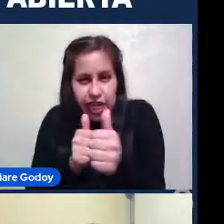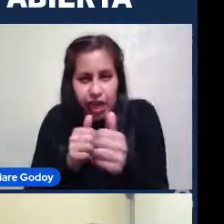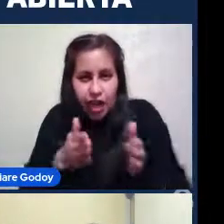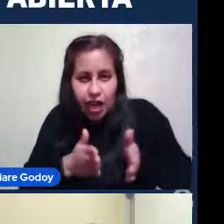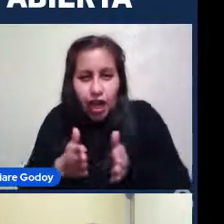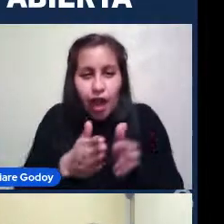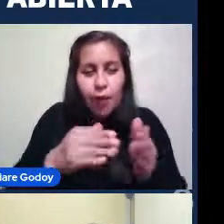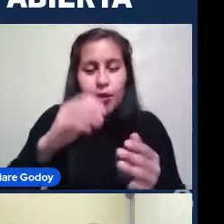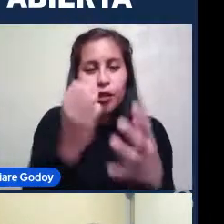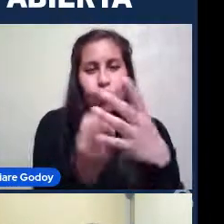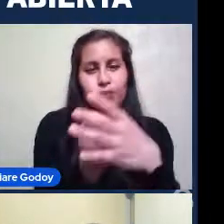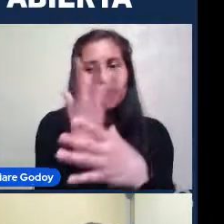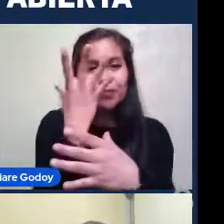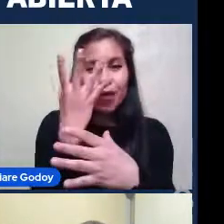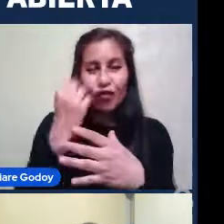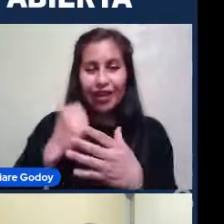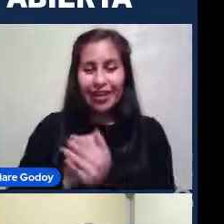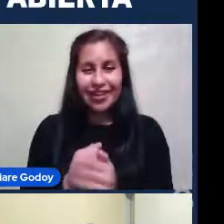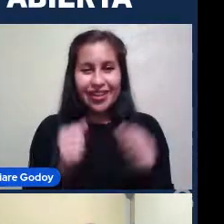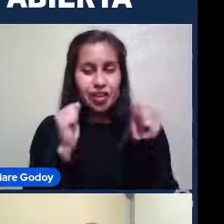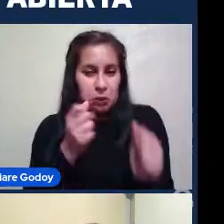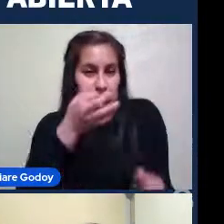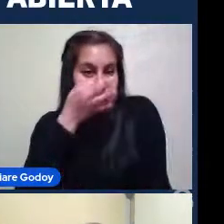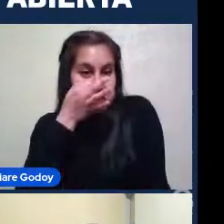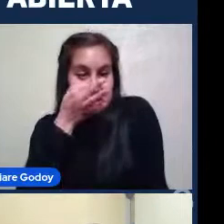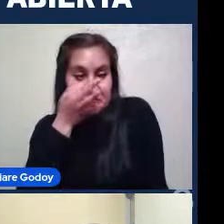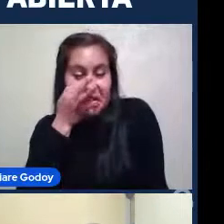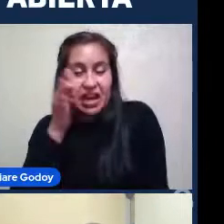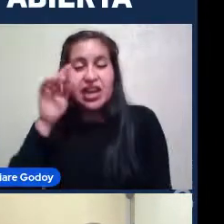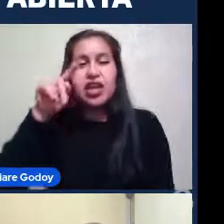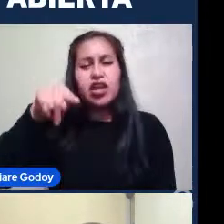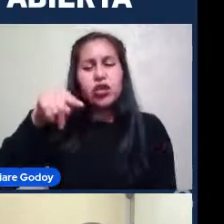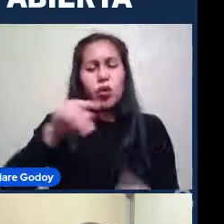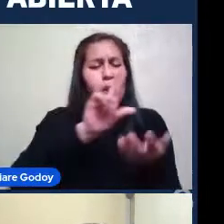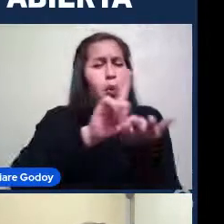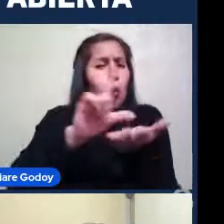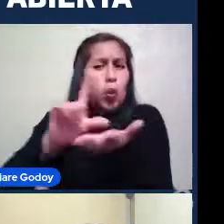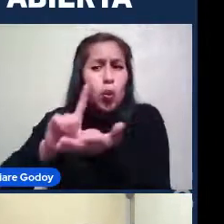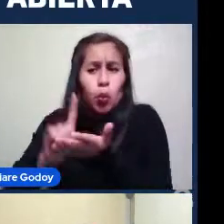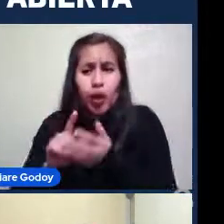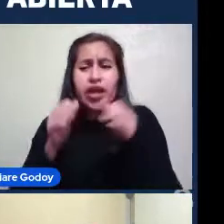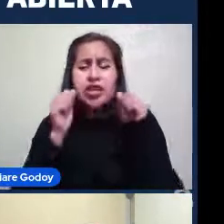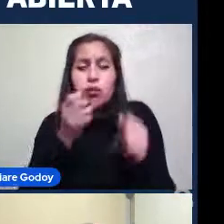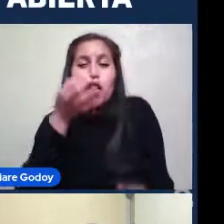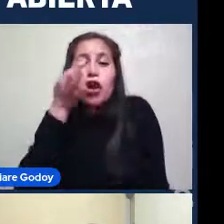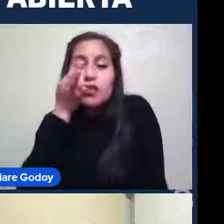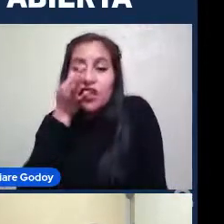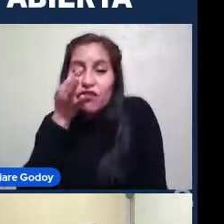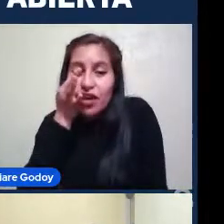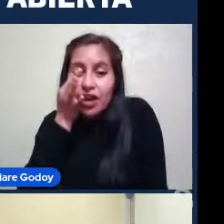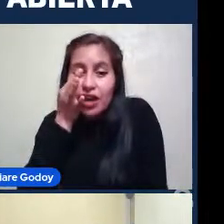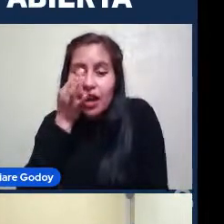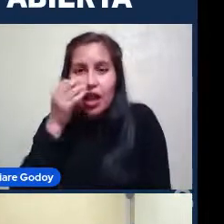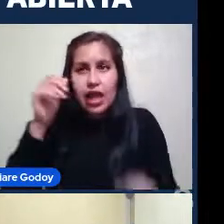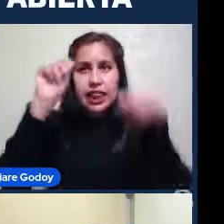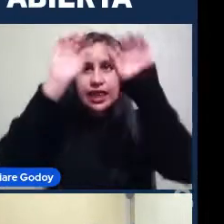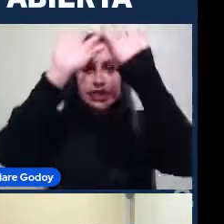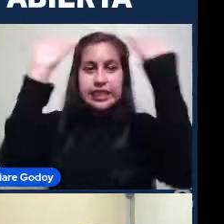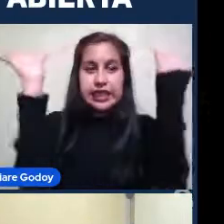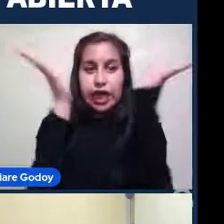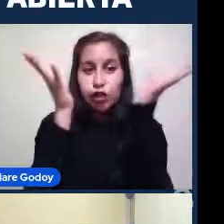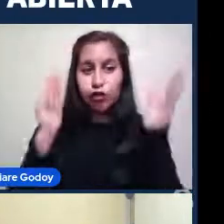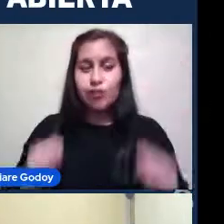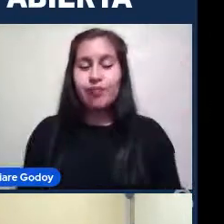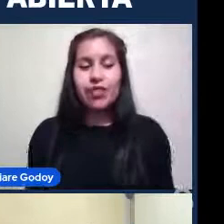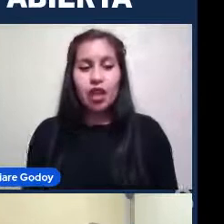este lugar donde se puede observar. Bueno, este es uno de los muchos lugares donde este sector se puede observar bien el cielo. Y entre otras cosas